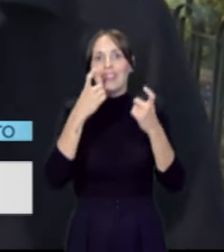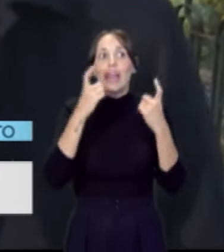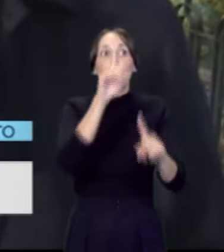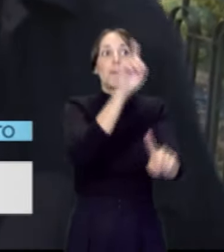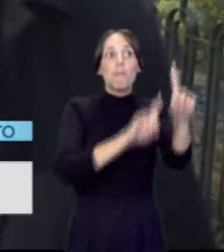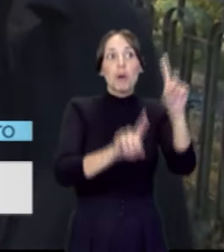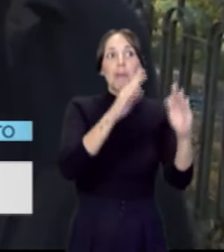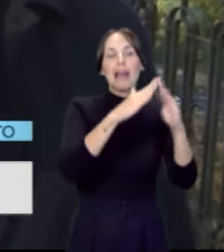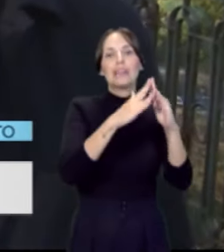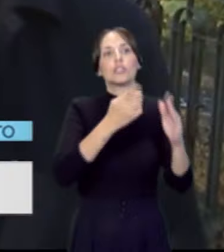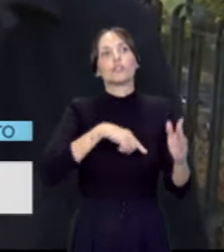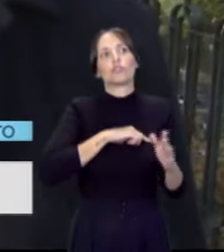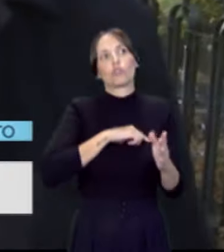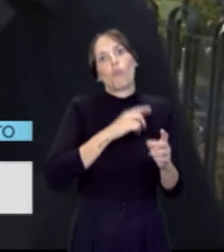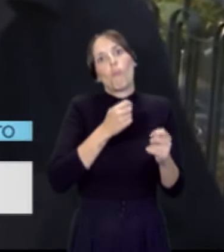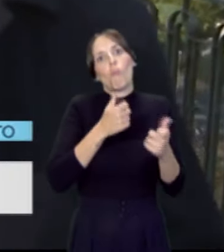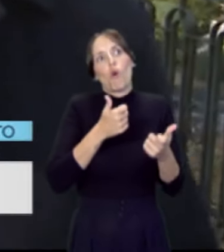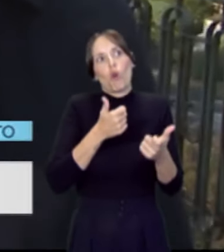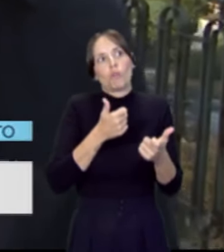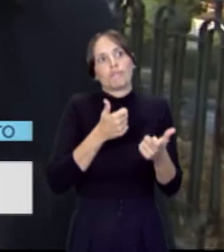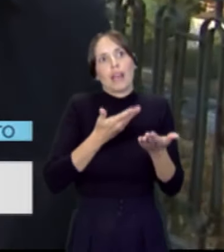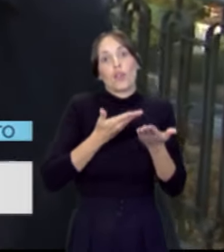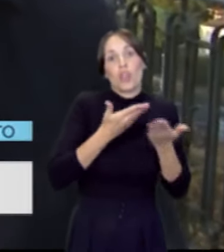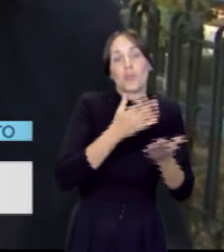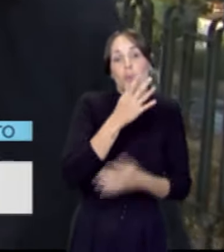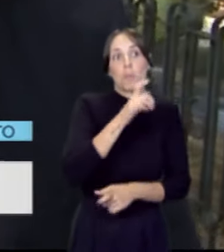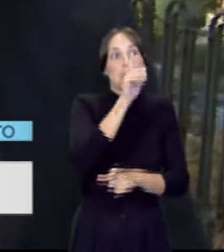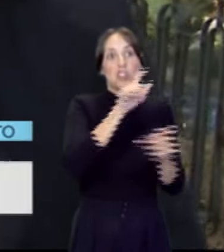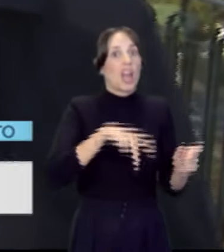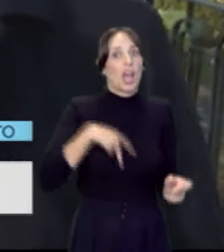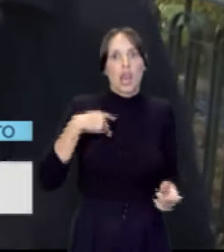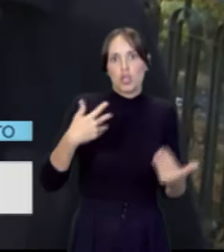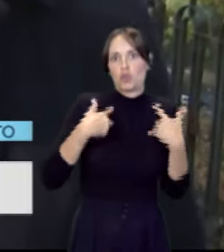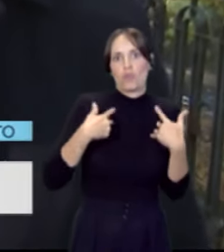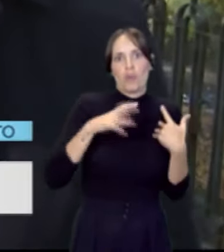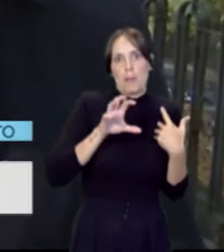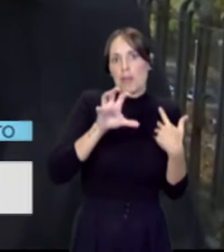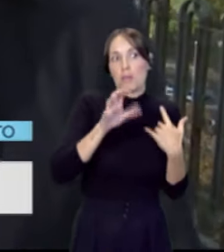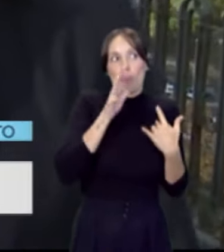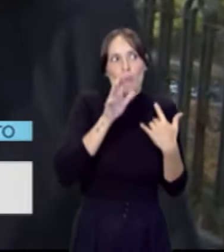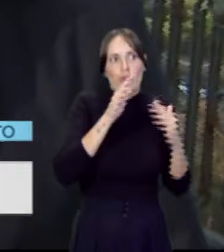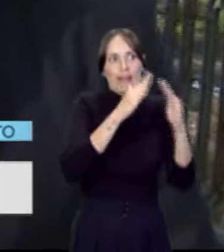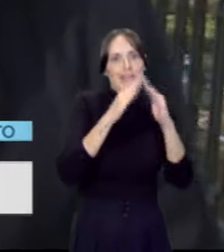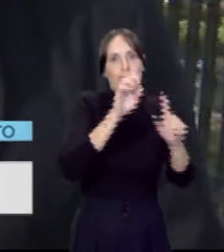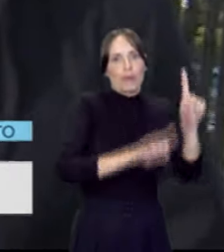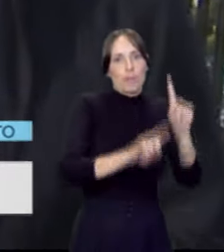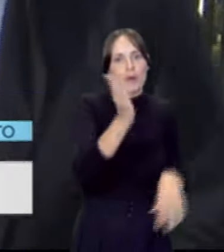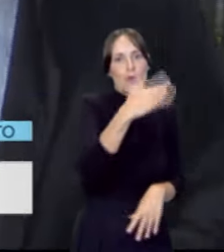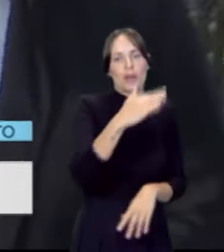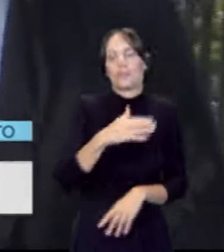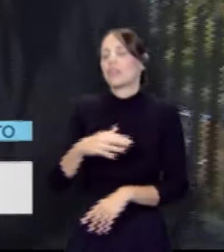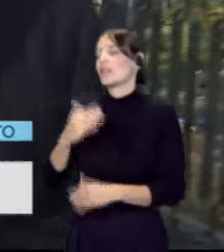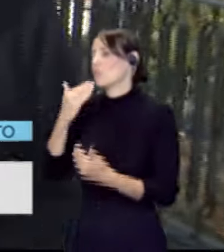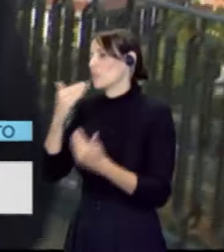gran problema que no solo viven los laguneros y laguneras, sino que vive la población en general en nuestro país, que es el problema de la vivienda. Adolfo Cordobés, muchas gracias.